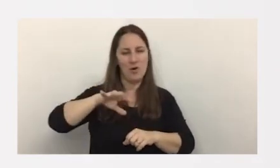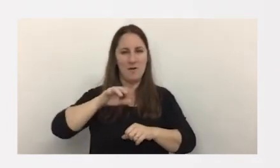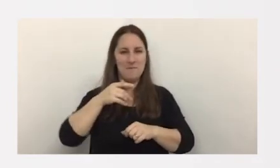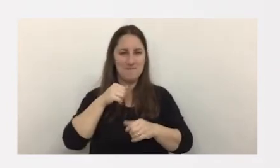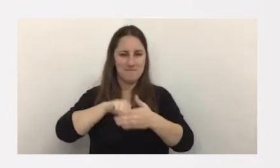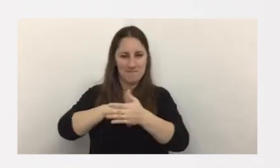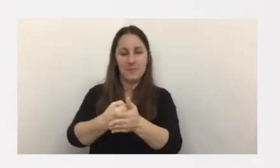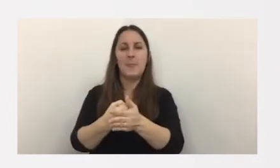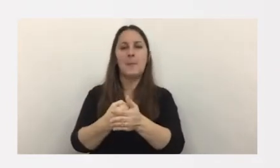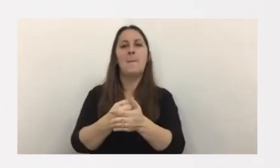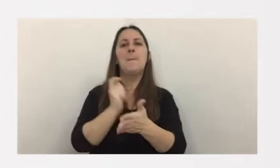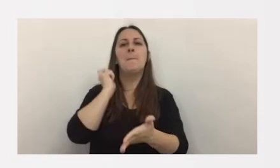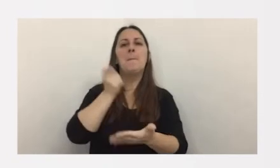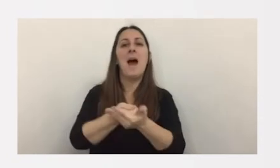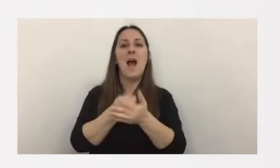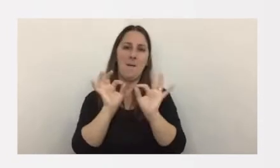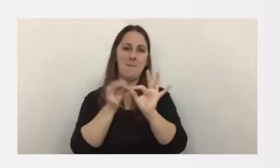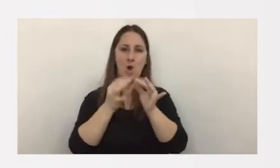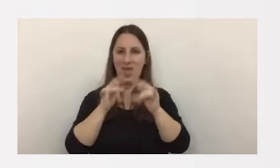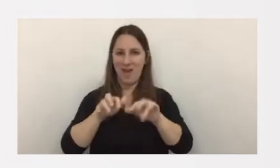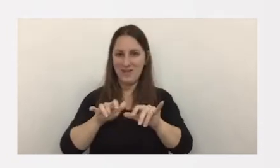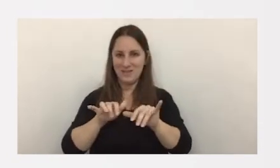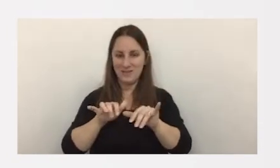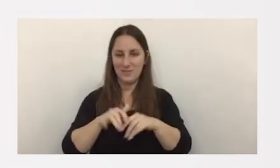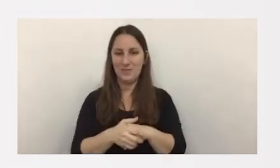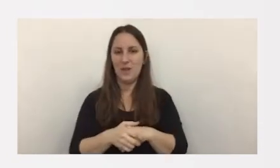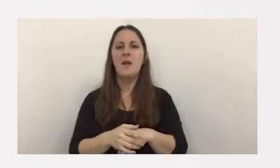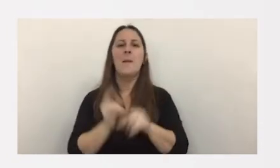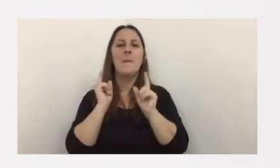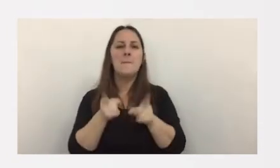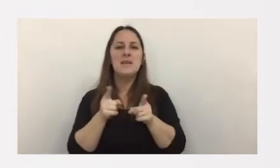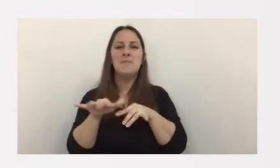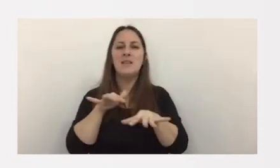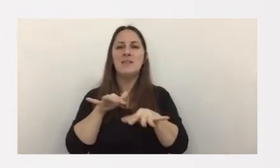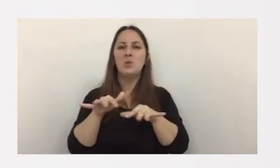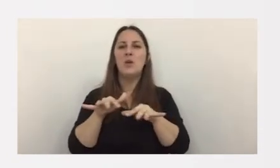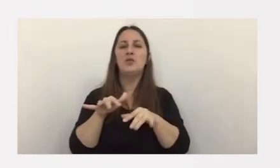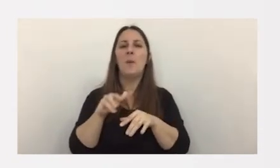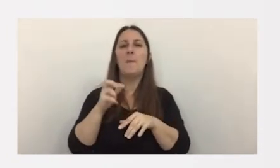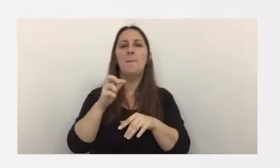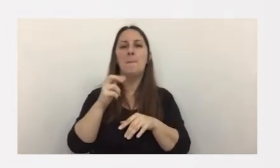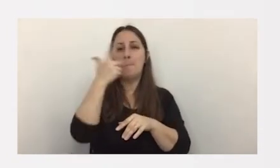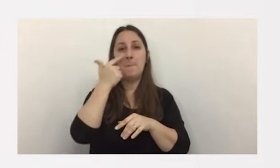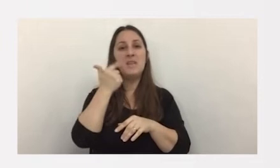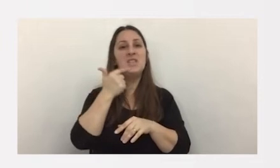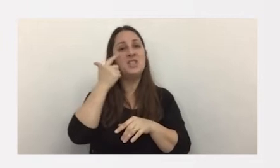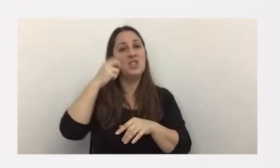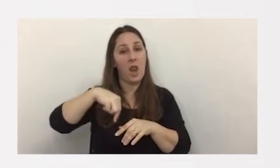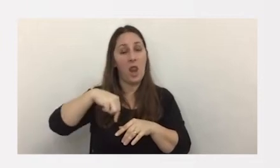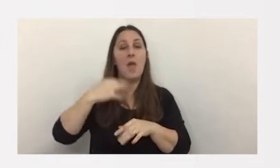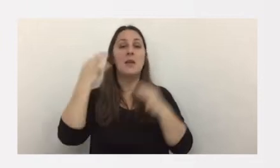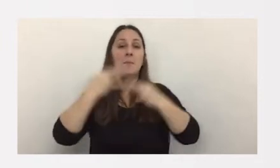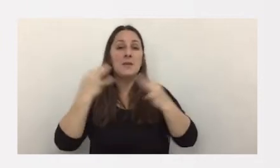rescate es pagadero en cripto lo mismo con los efectos de malware especialmente